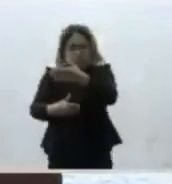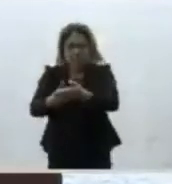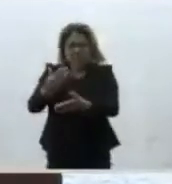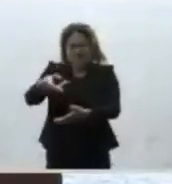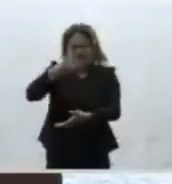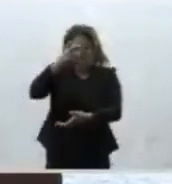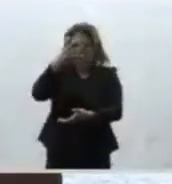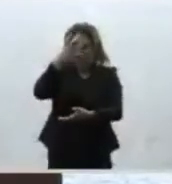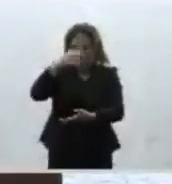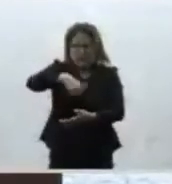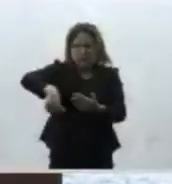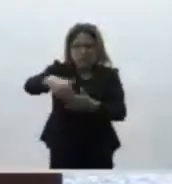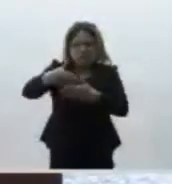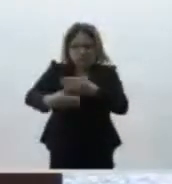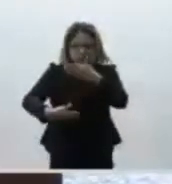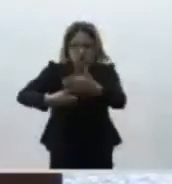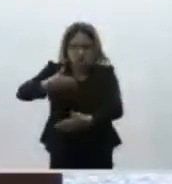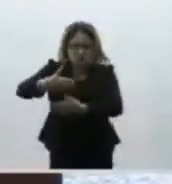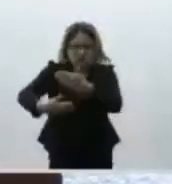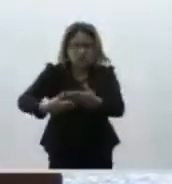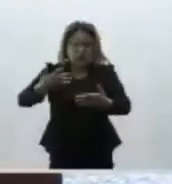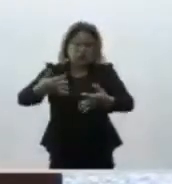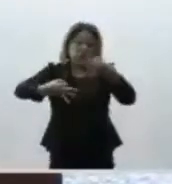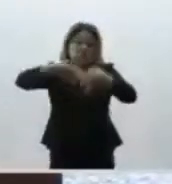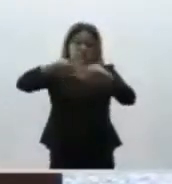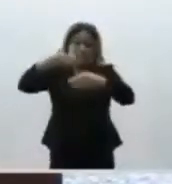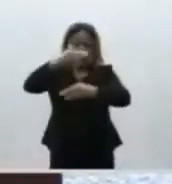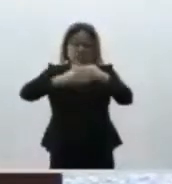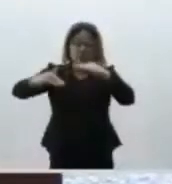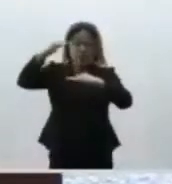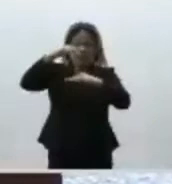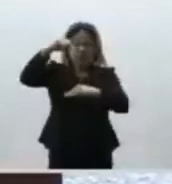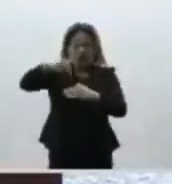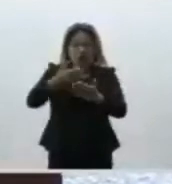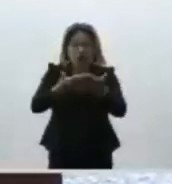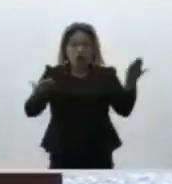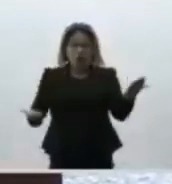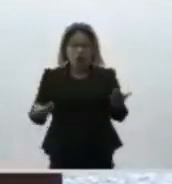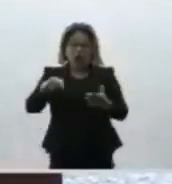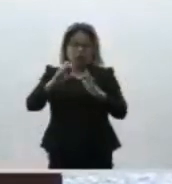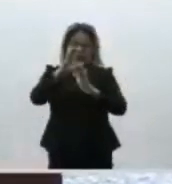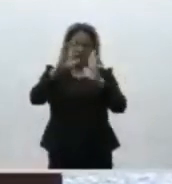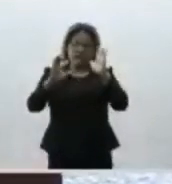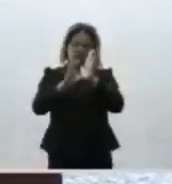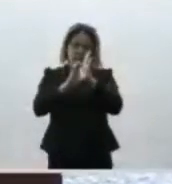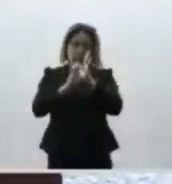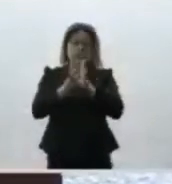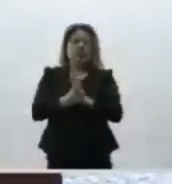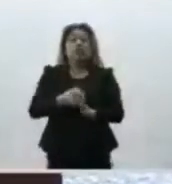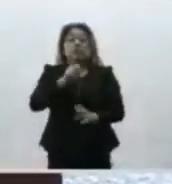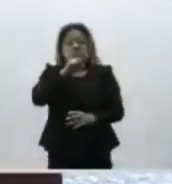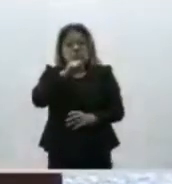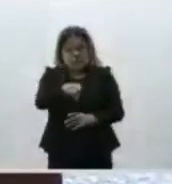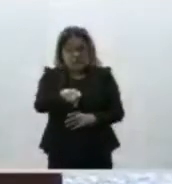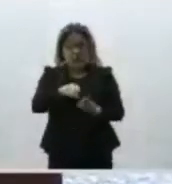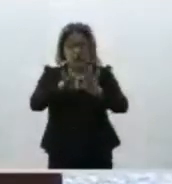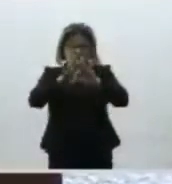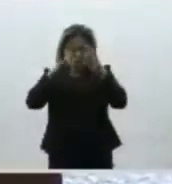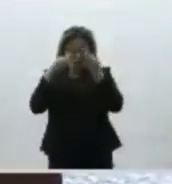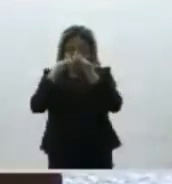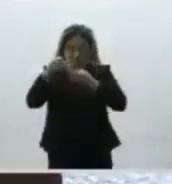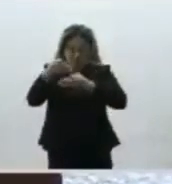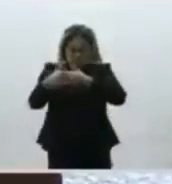con los criterios emitidos por la Suprema Corte de Justicia de la Nación en las acciones de inconcepcionalidad y de la misma forma